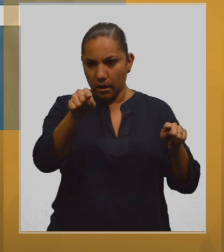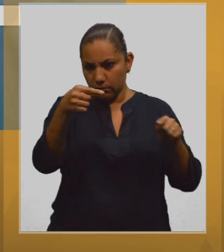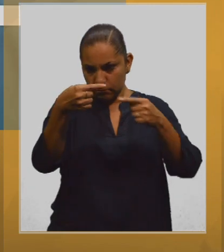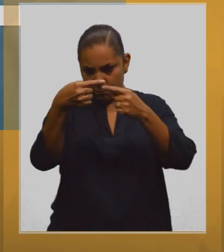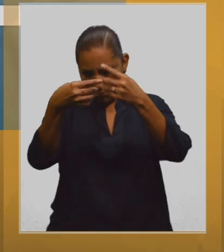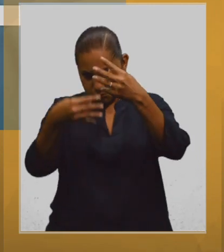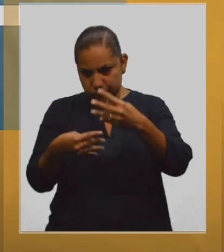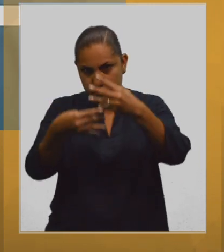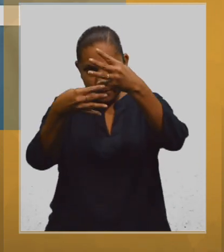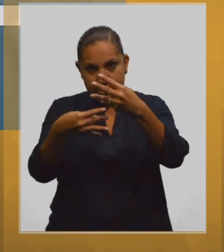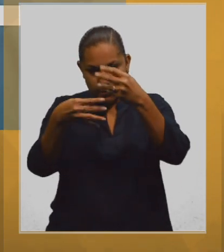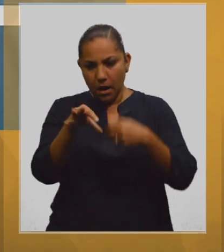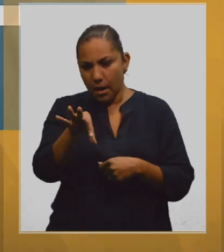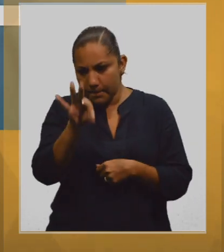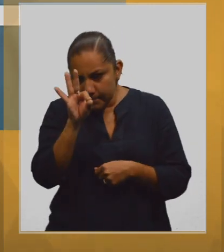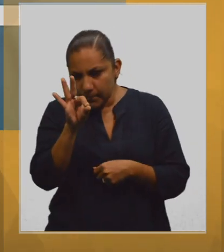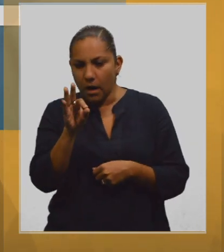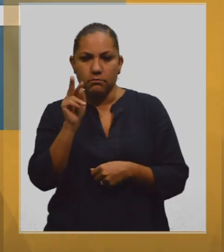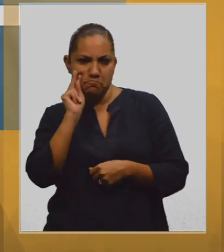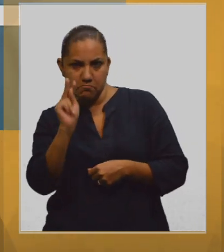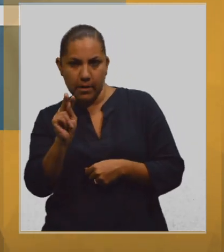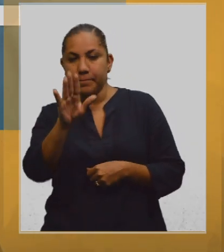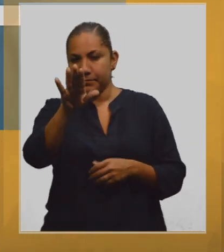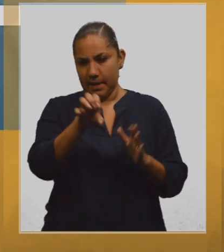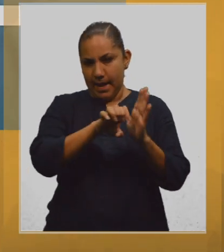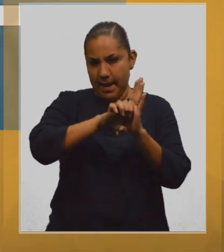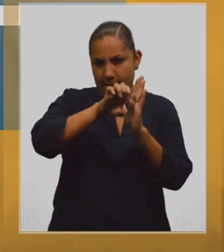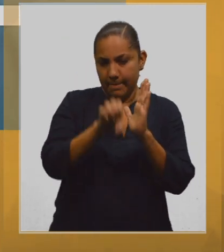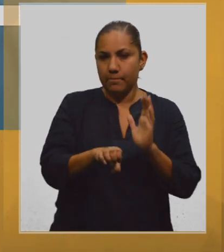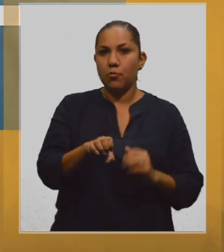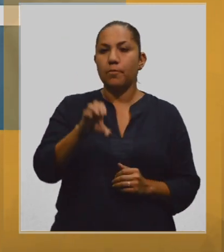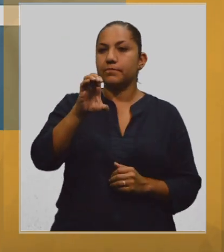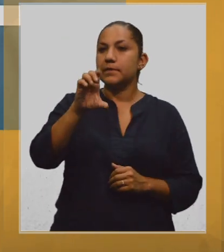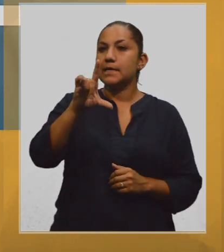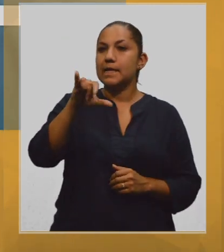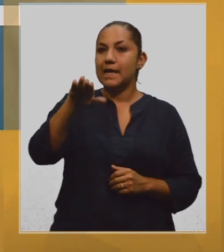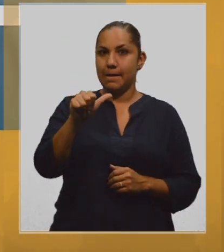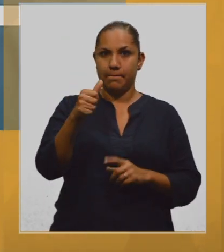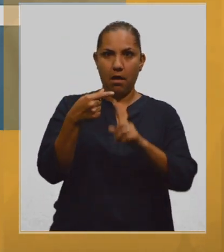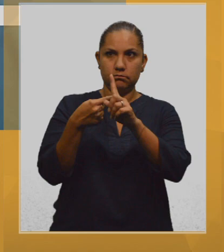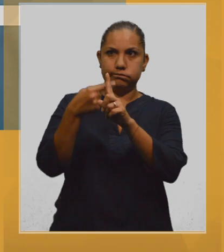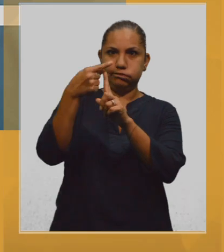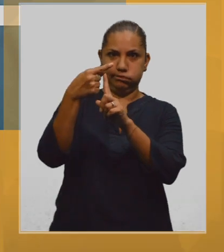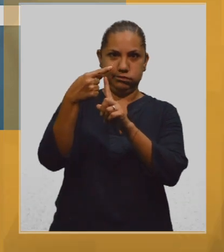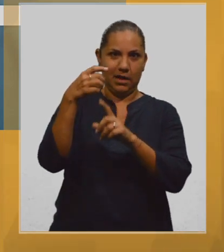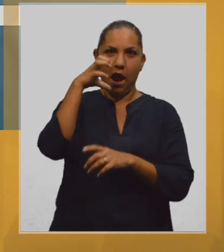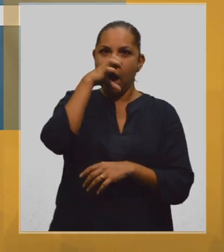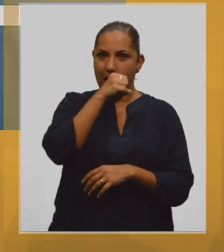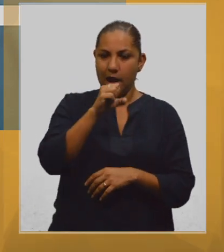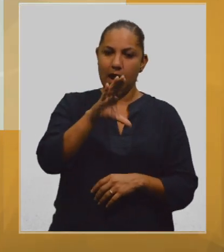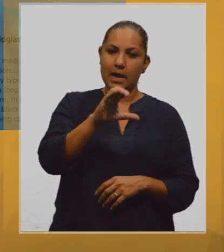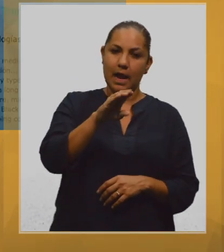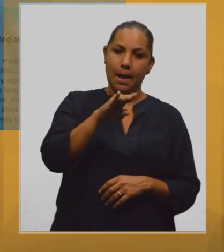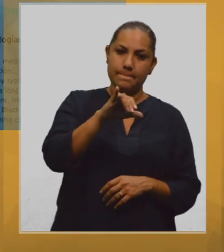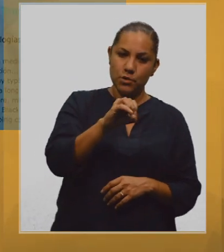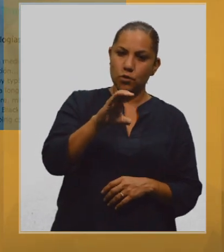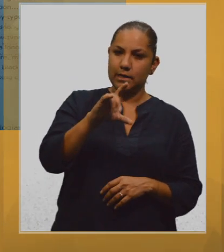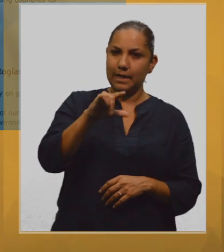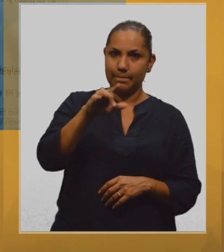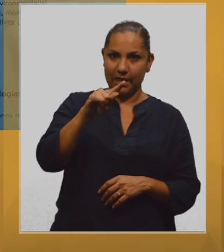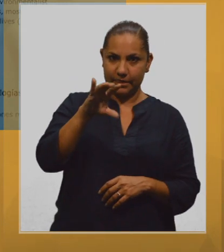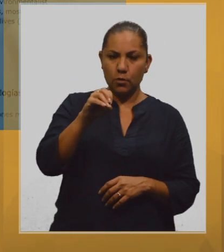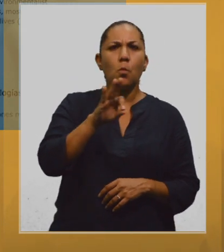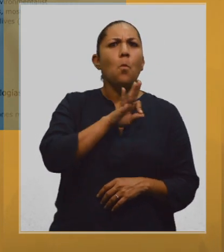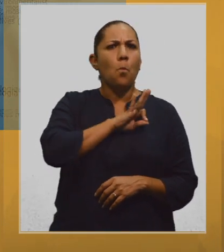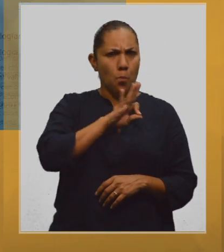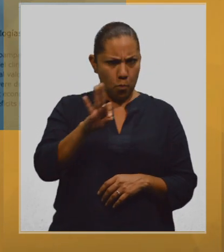material deseado. Por ejemplo, si el tema es cambio climático, puedo encontrar artículos de especialistas en ciencias de